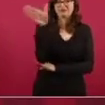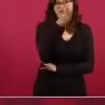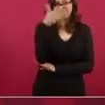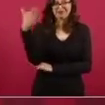invitados. Gracias. Gracias.